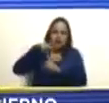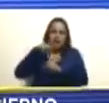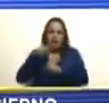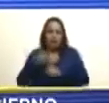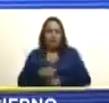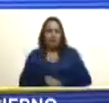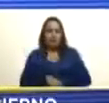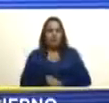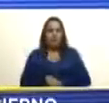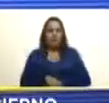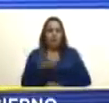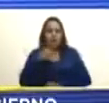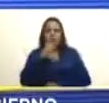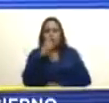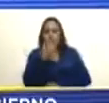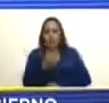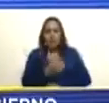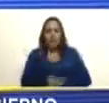quedó bonito